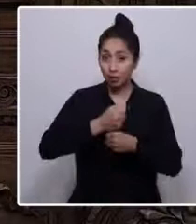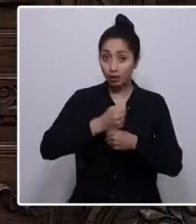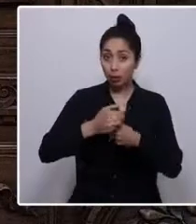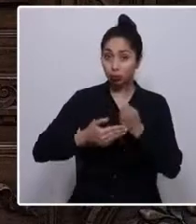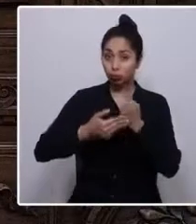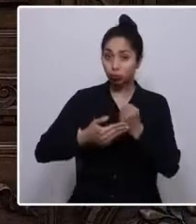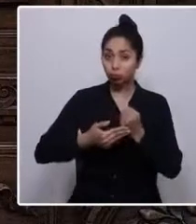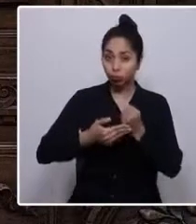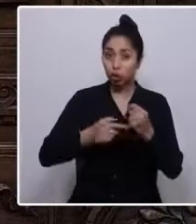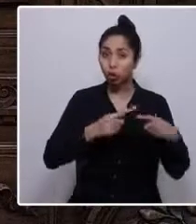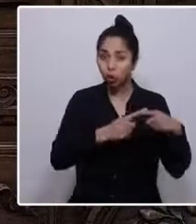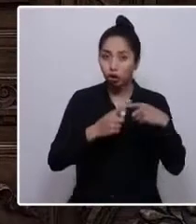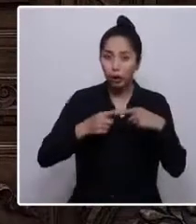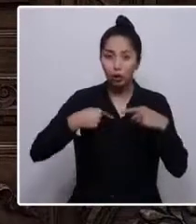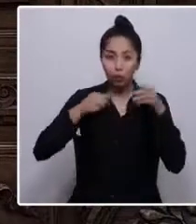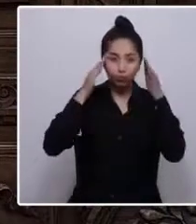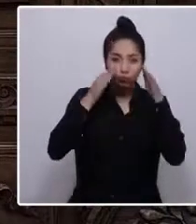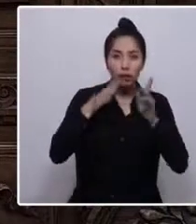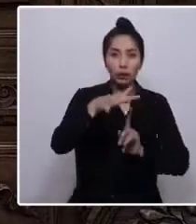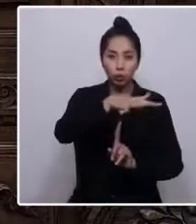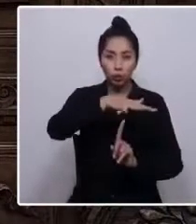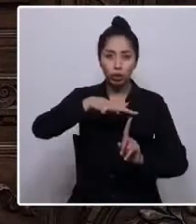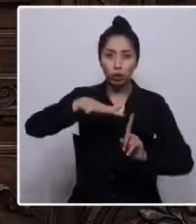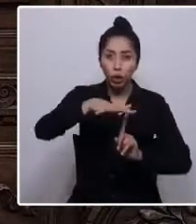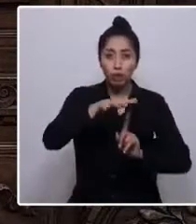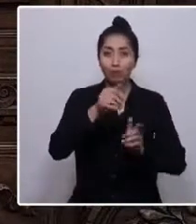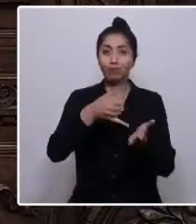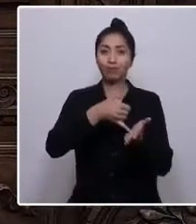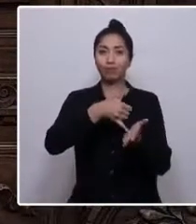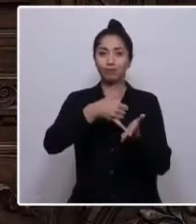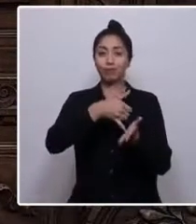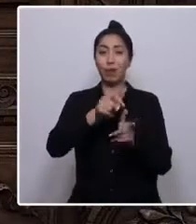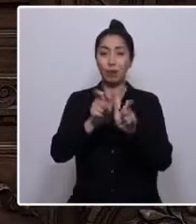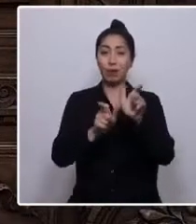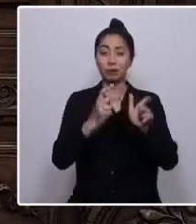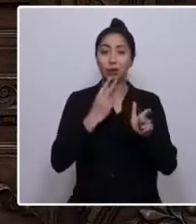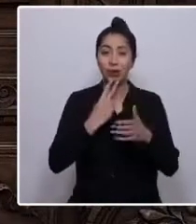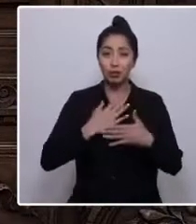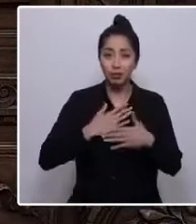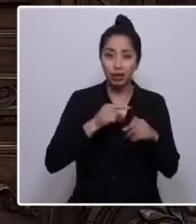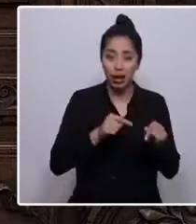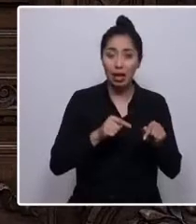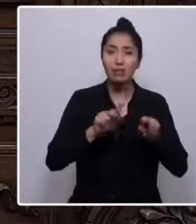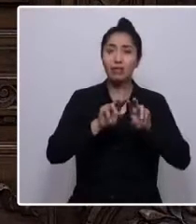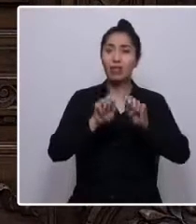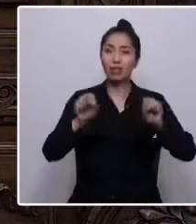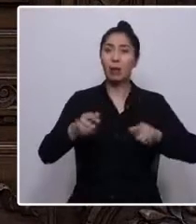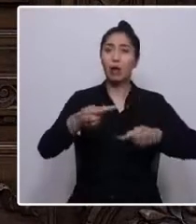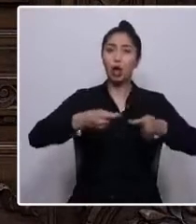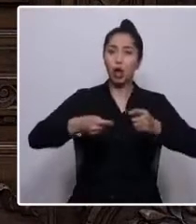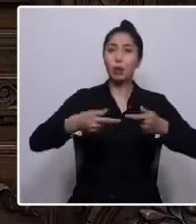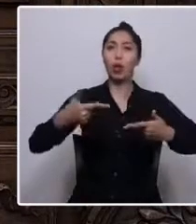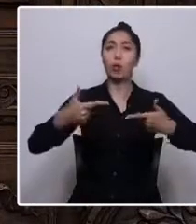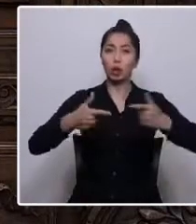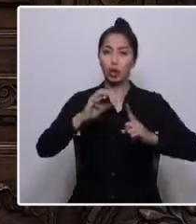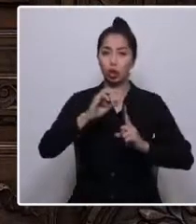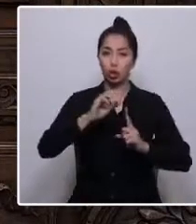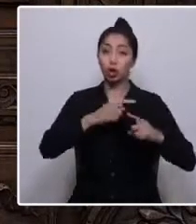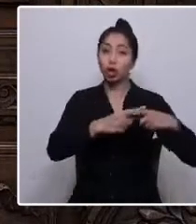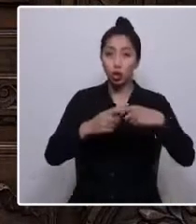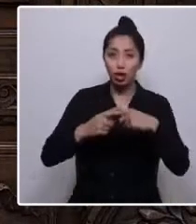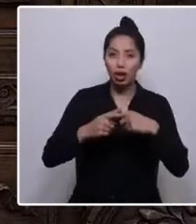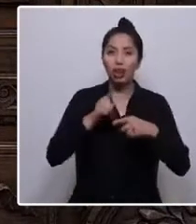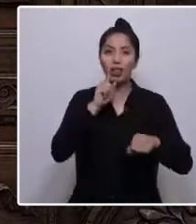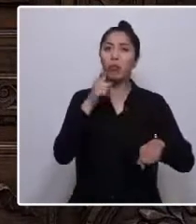me toca atender las situaciones de desamparo en que viven las personas dentro de este sistema económico, político y social, impuesto en dictadura